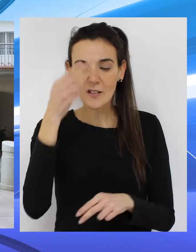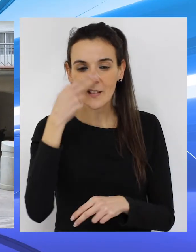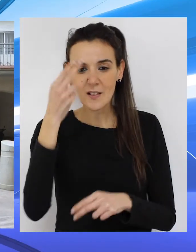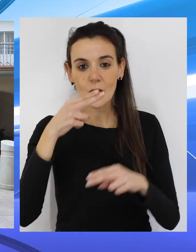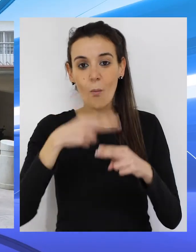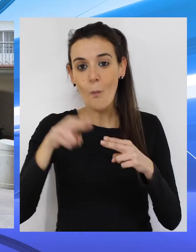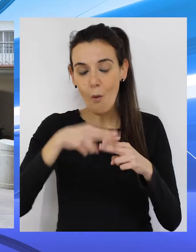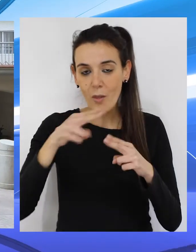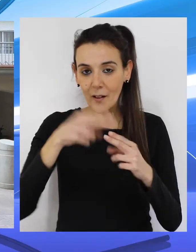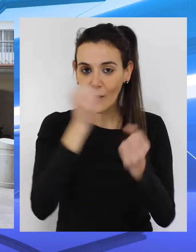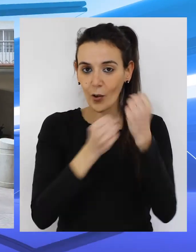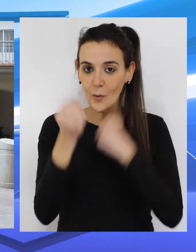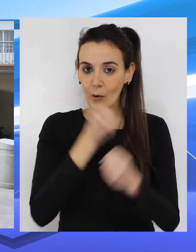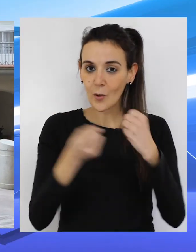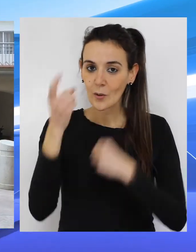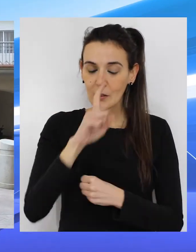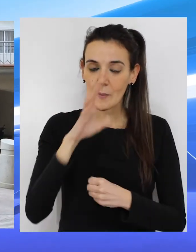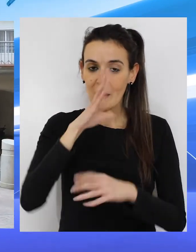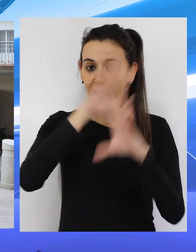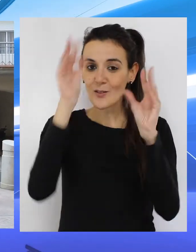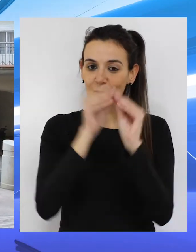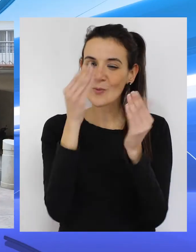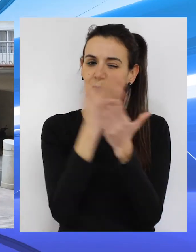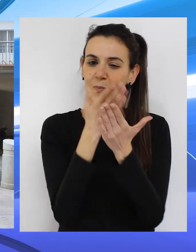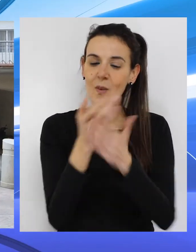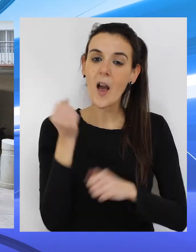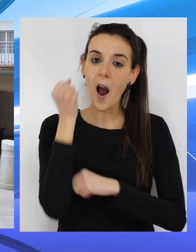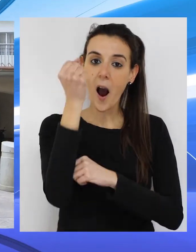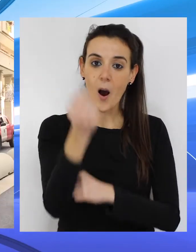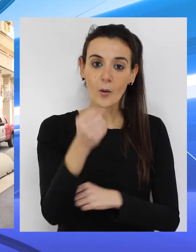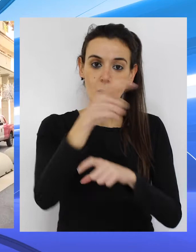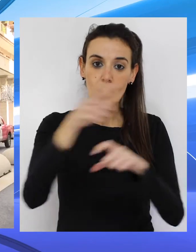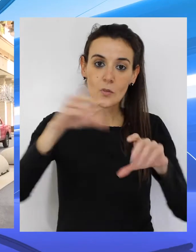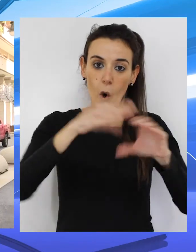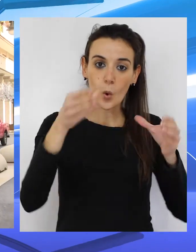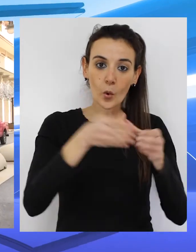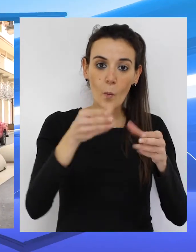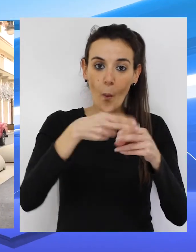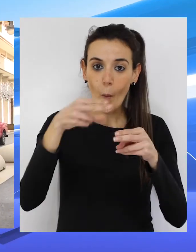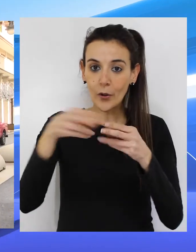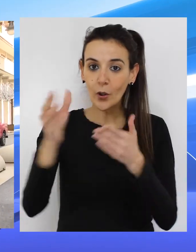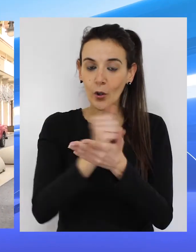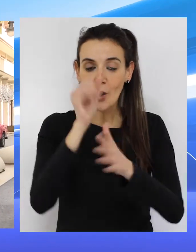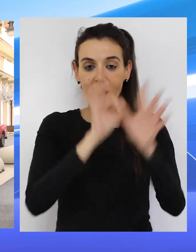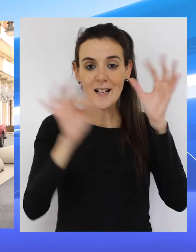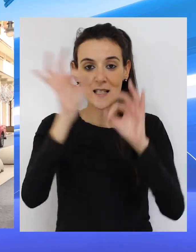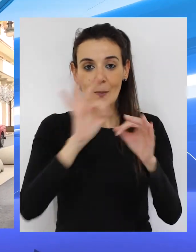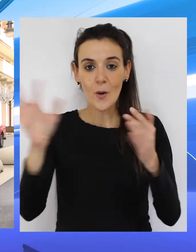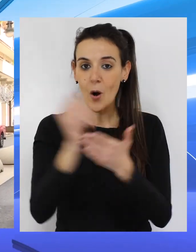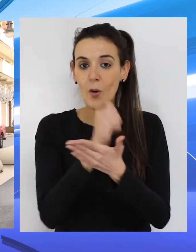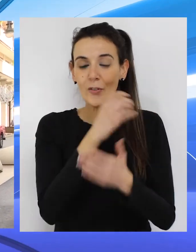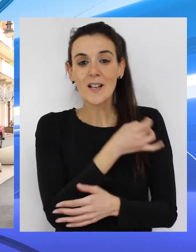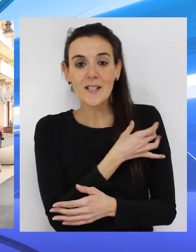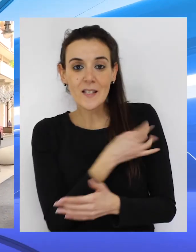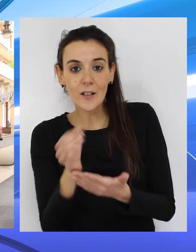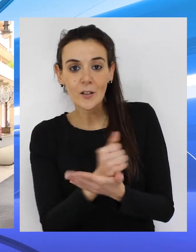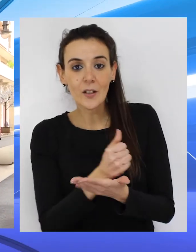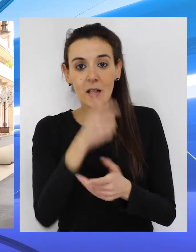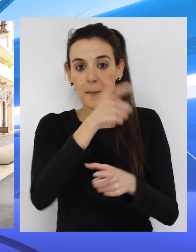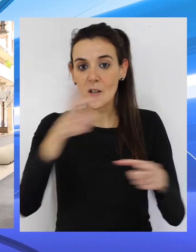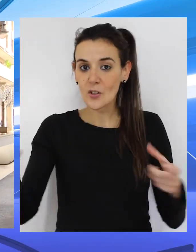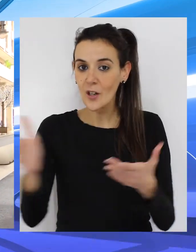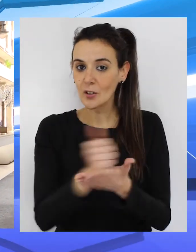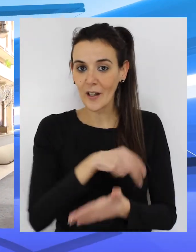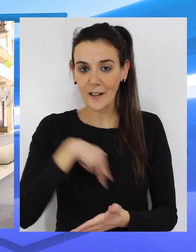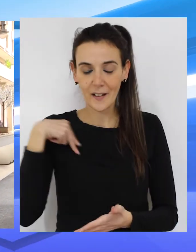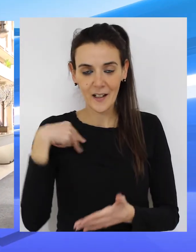políticos y económicos. Por todo ello solicitan el apoyo de todos los grupos políticos de la Asamblea, sindicatos y ciudadanía